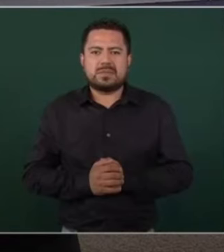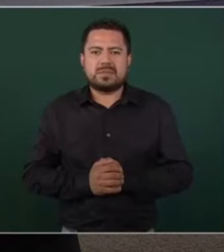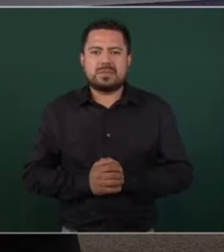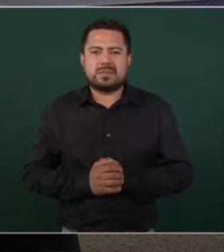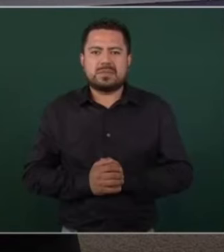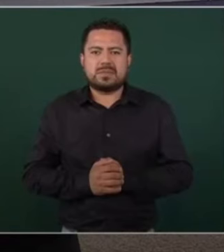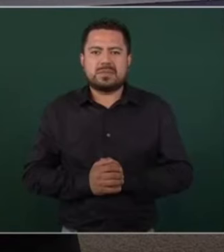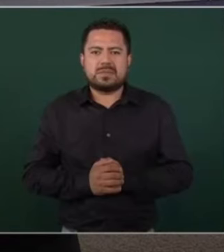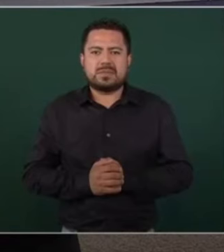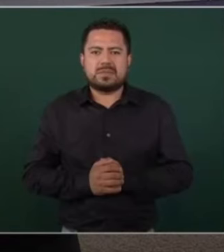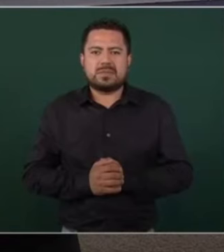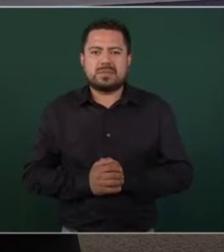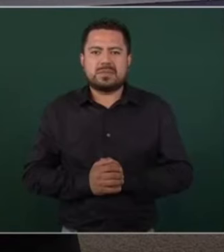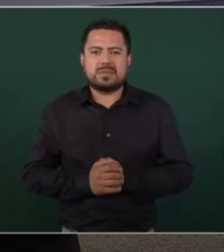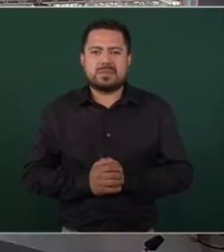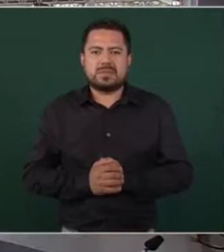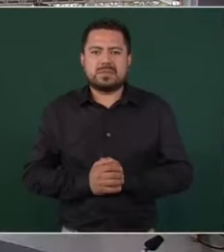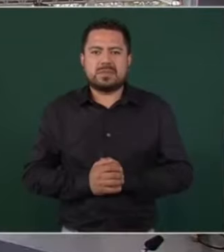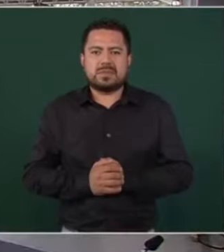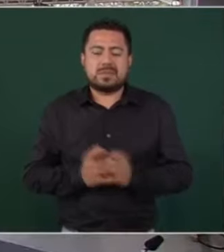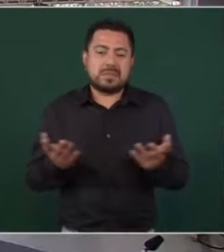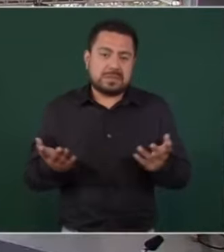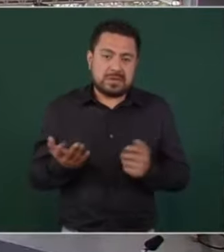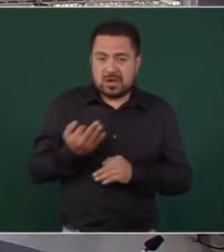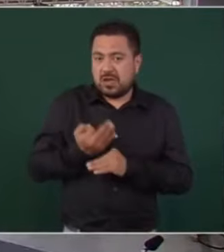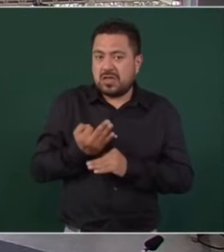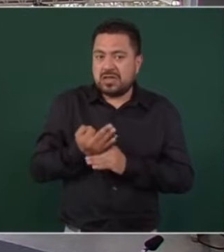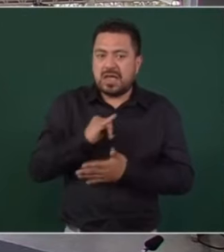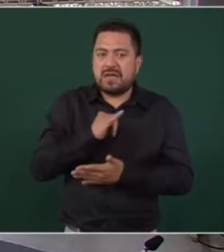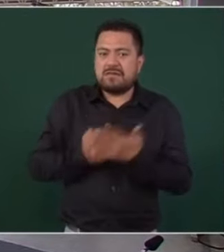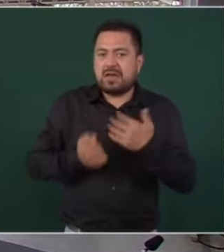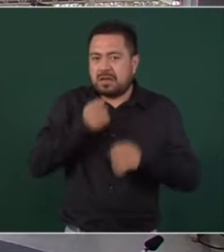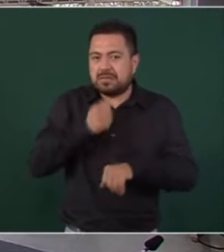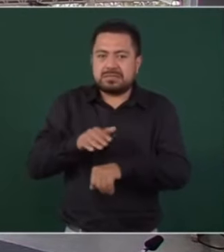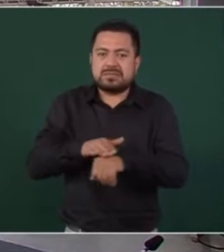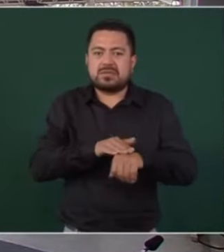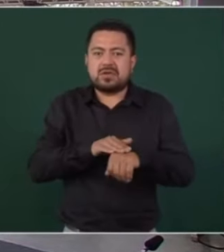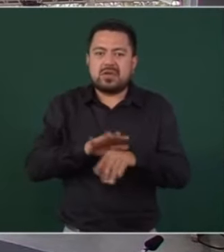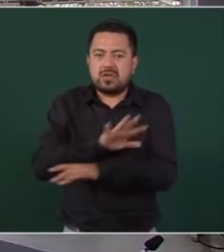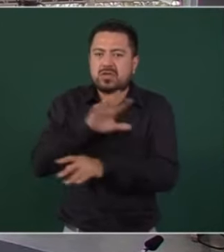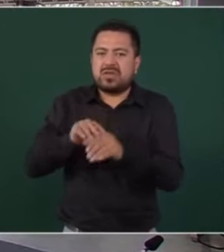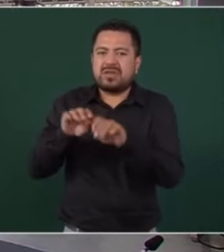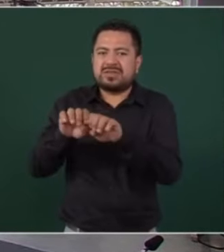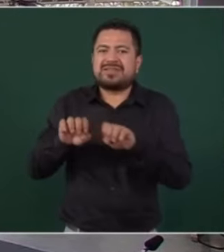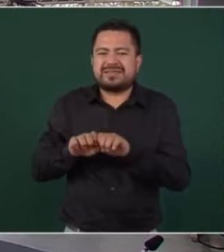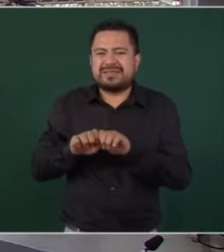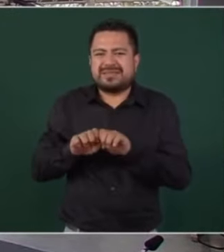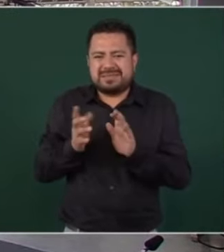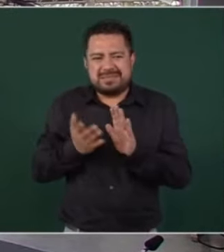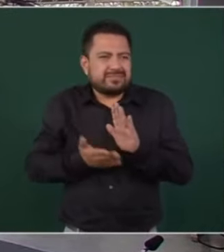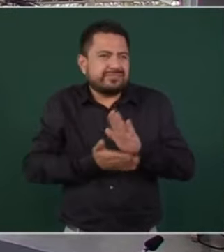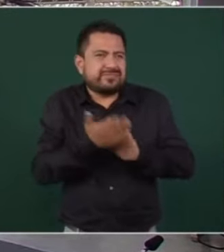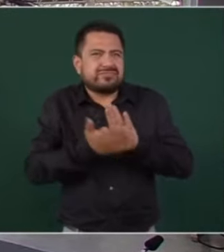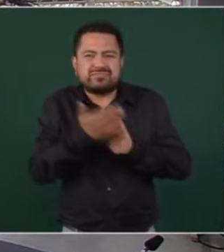a escuchar la mañanera. Bueno, pues este es el informe de todo el plan de reconstrucción.